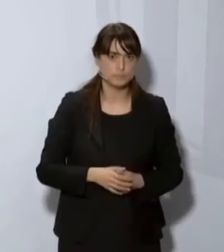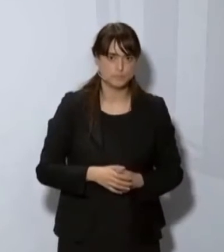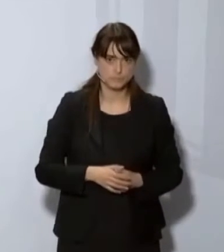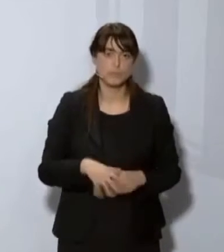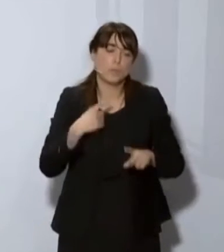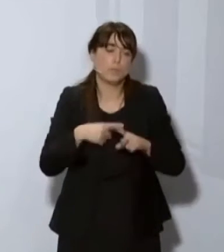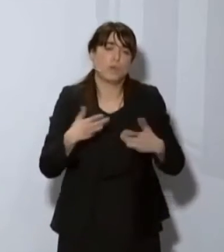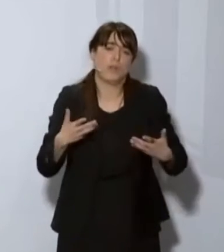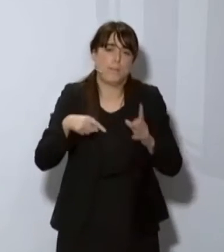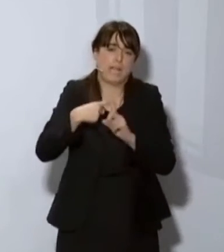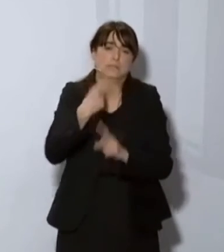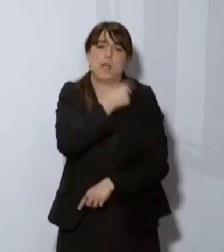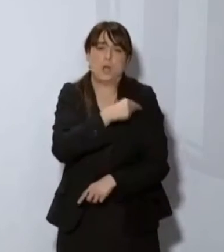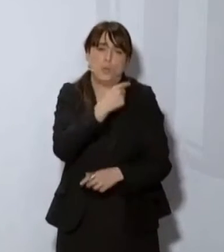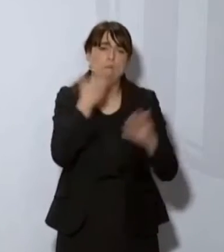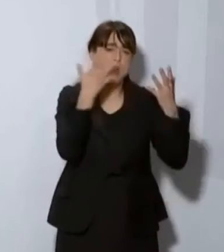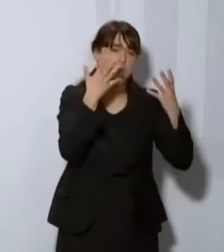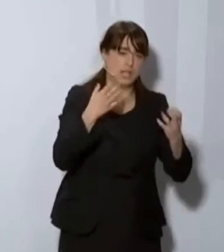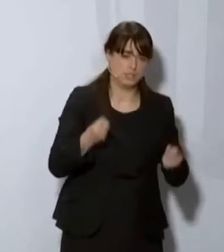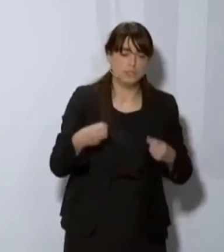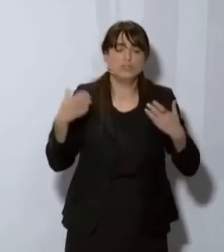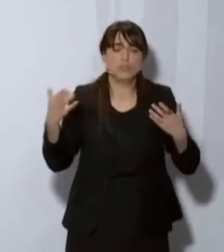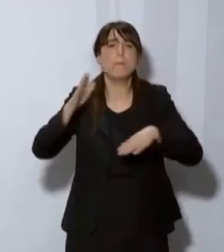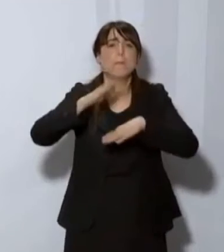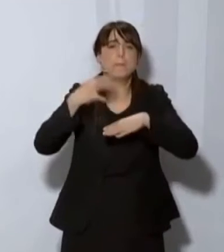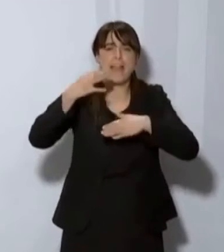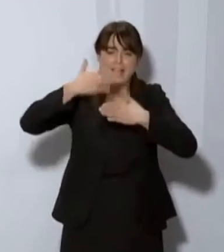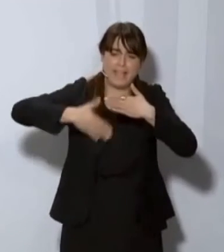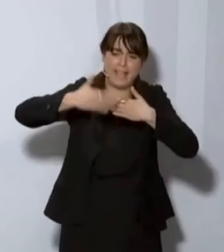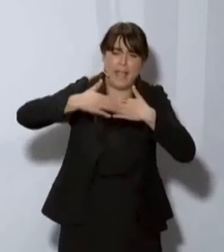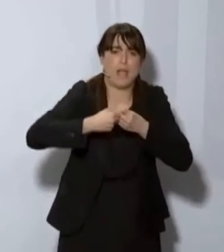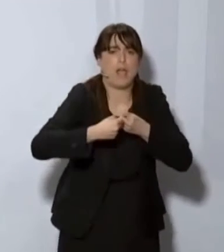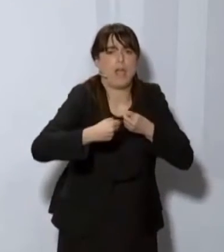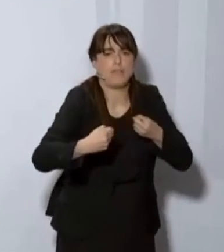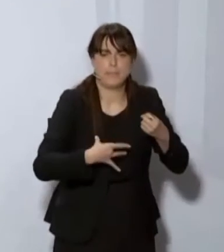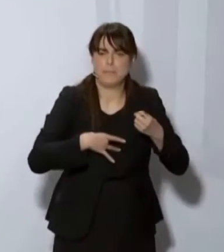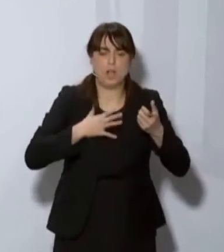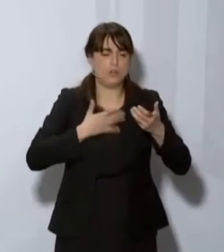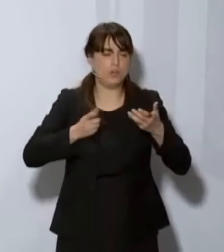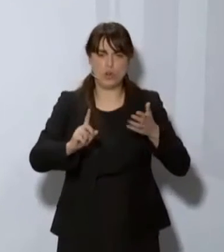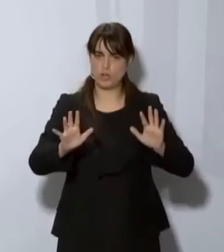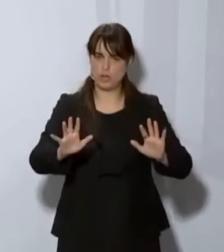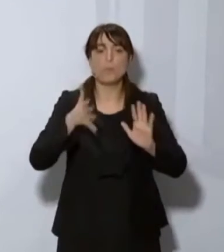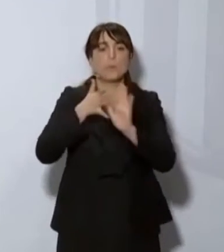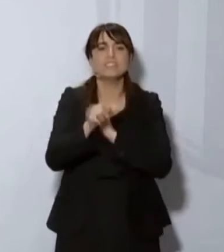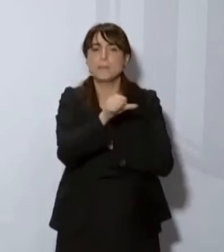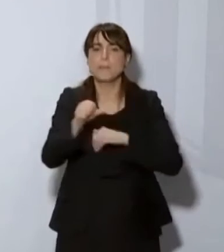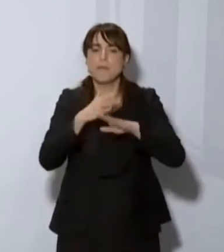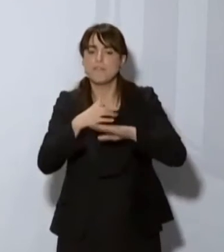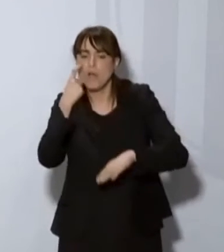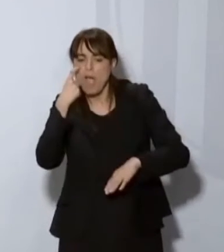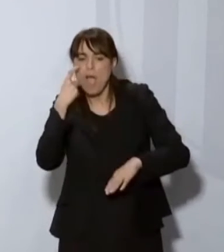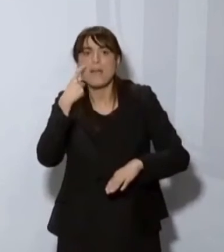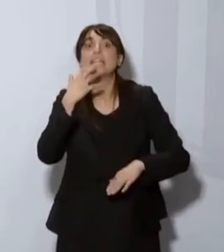vacunada y también no alargar en ningún caso las medidas. En el momento en que se pueda vamos a modificarlas,